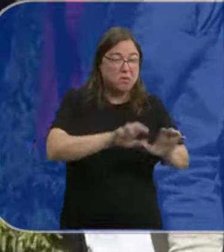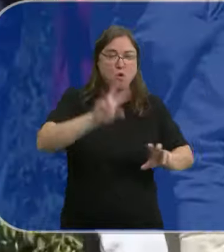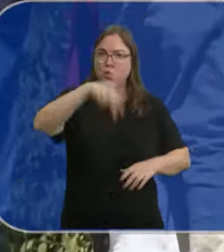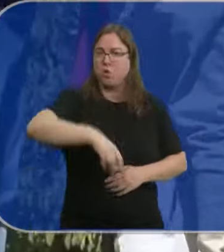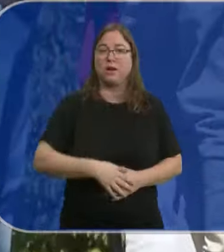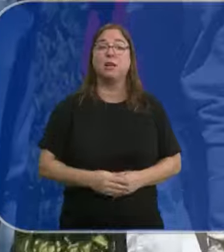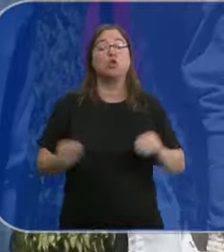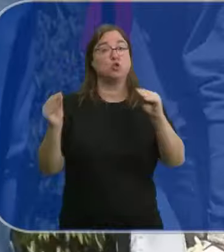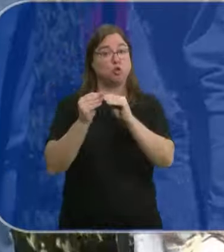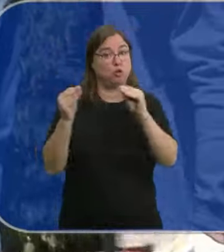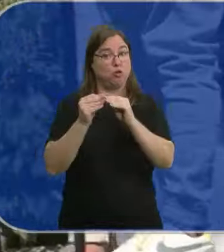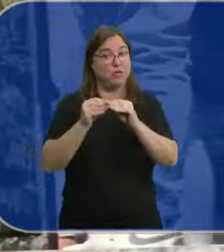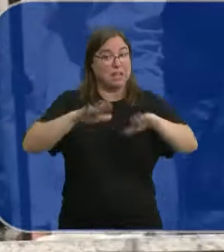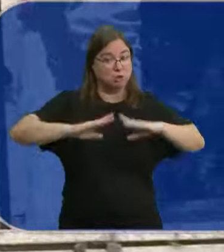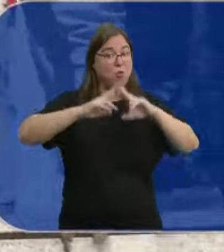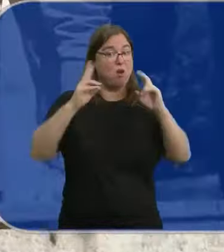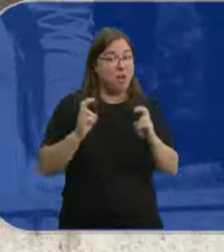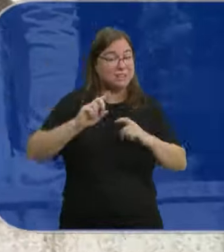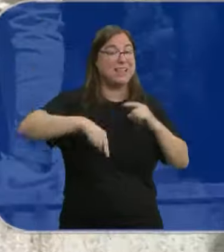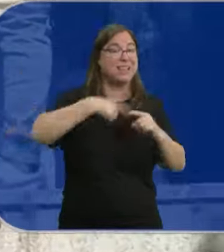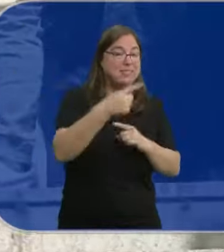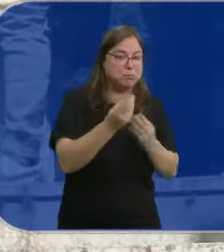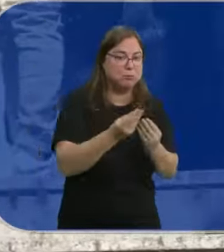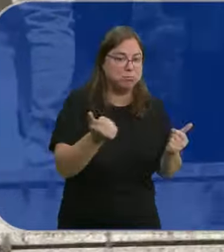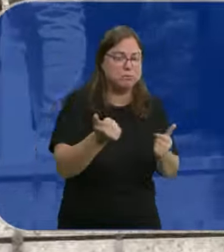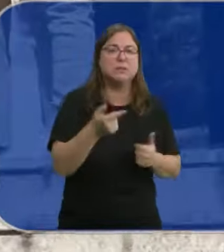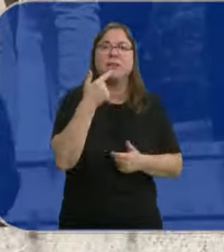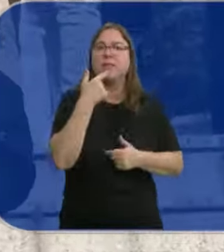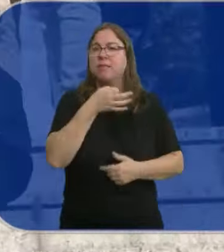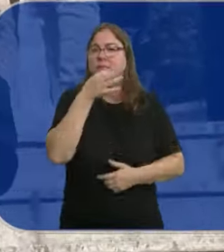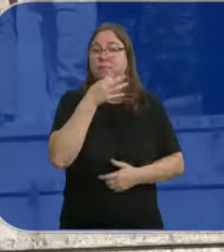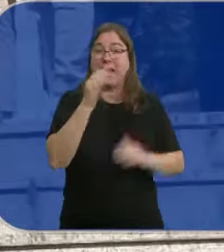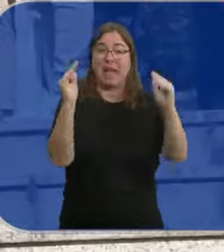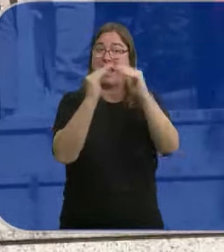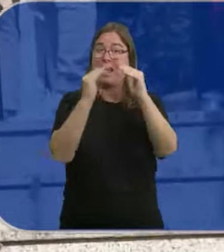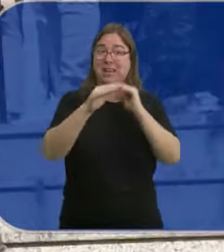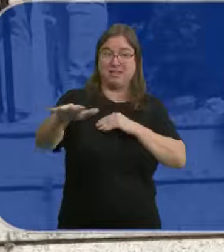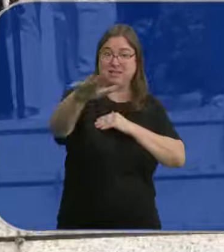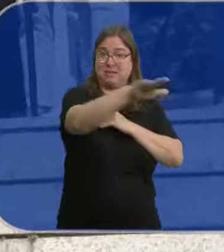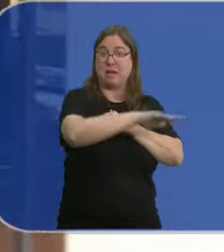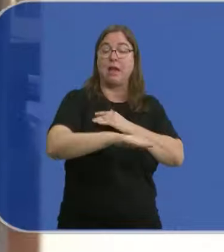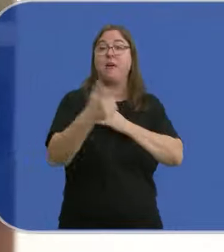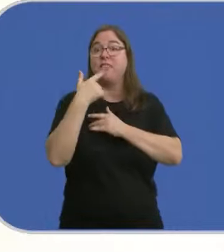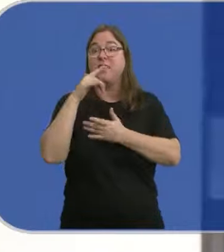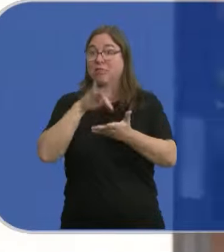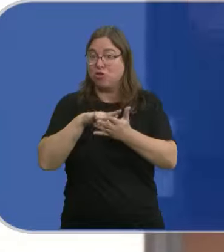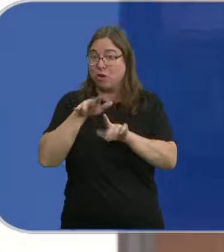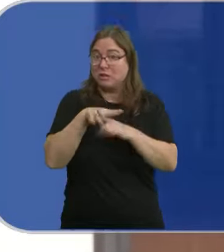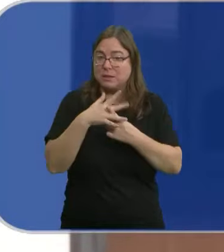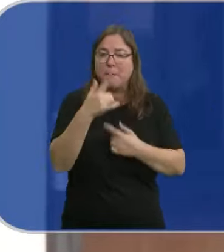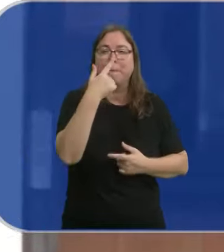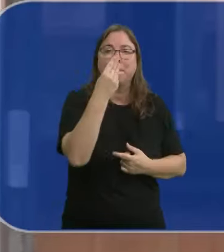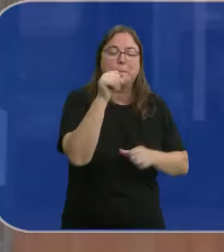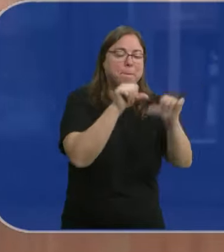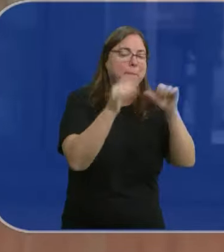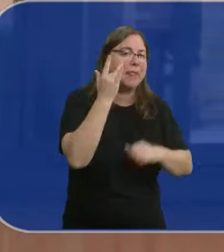La sobrina de Juana, que estuvo en la casa después de que ya hubiera desaparecido, relata que en el domicilio donde supuestamente ocurrió todo, no